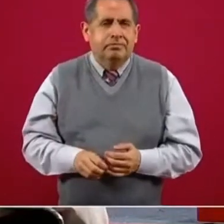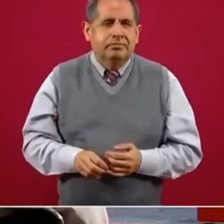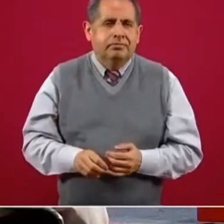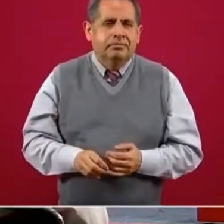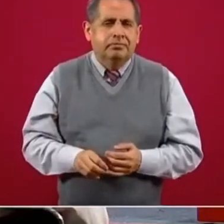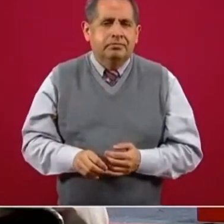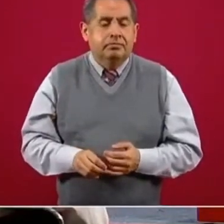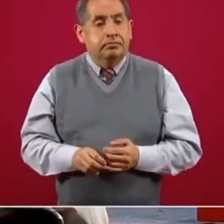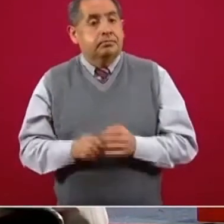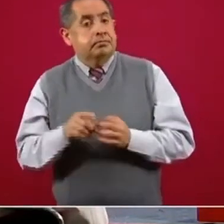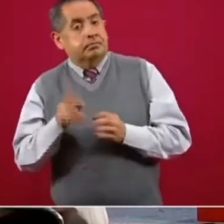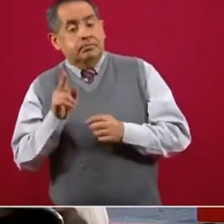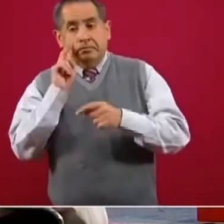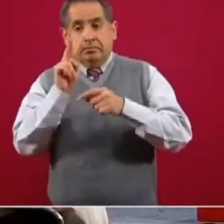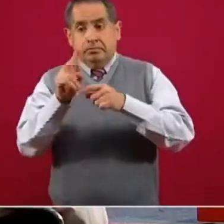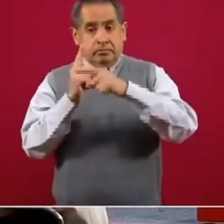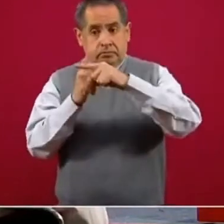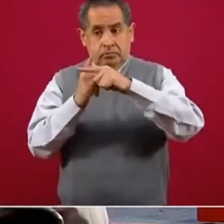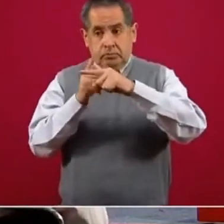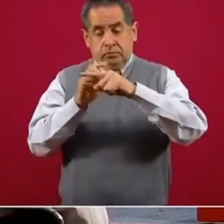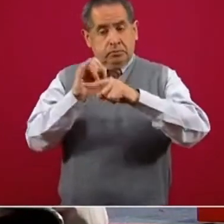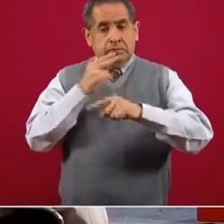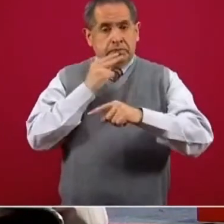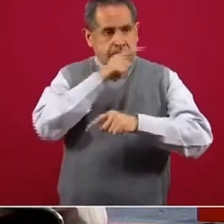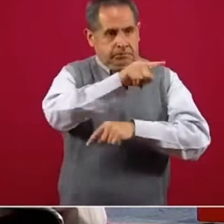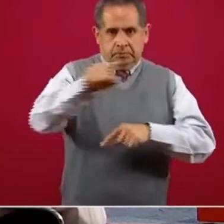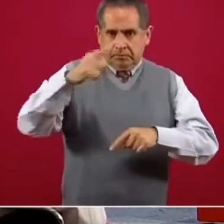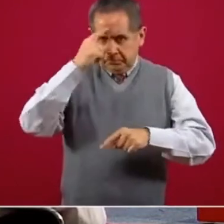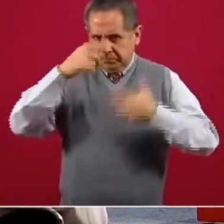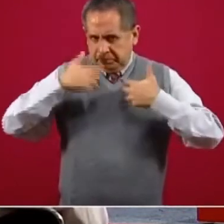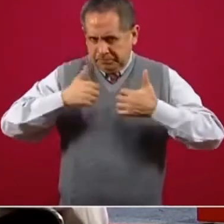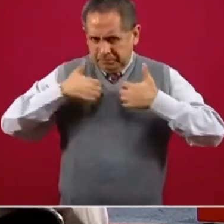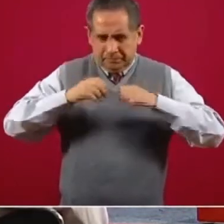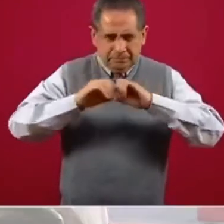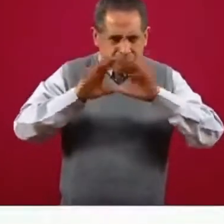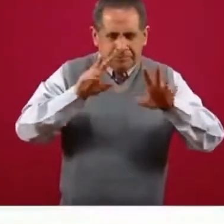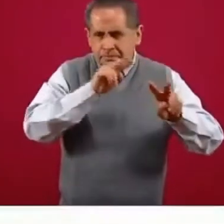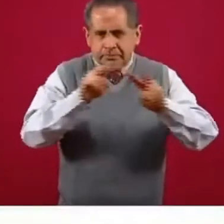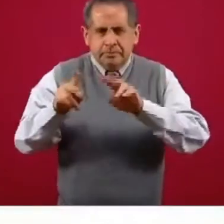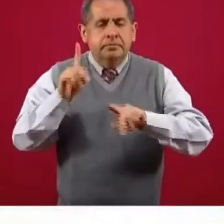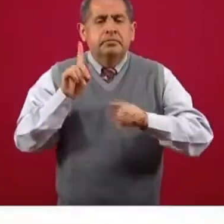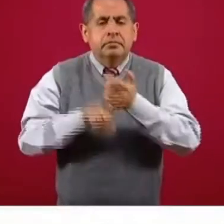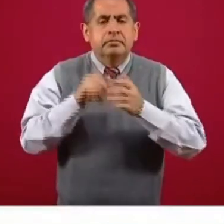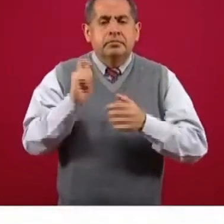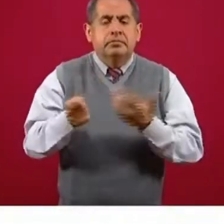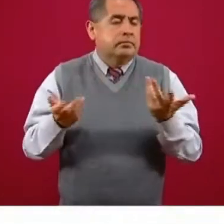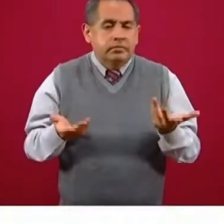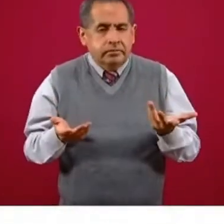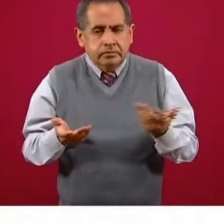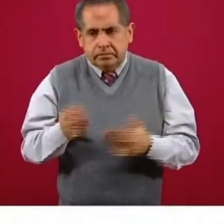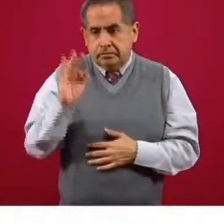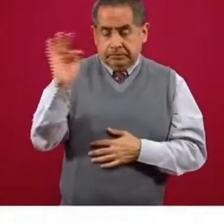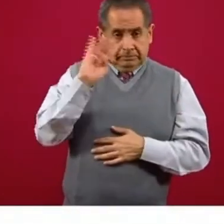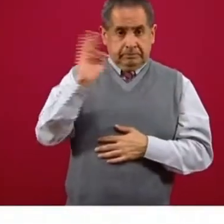vemos, y es un dato positivo que le sirve a usted y a usted y a usted, para saber en qué situación se encuentra respecto a la